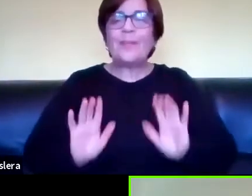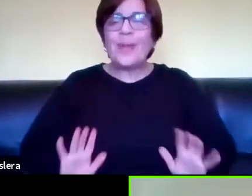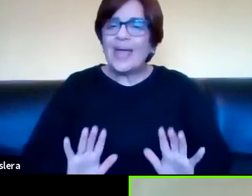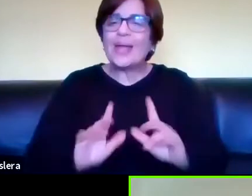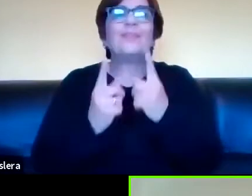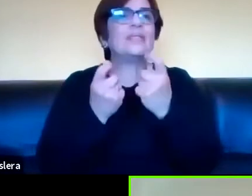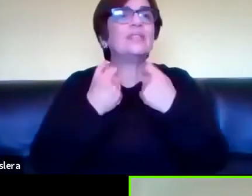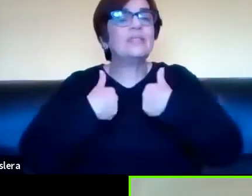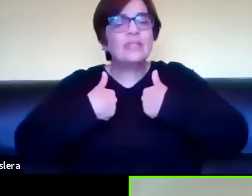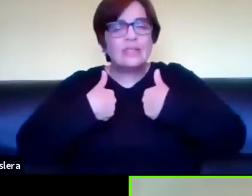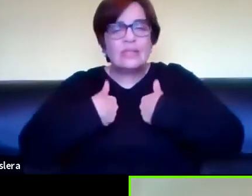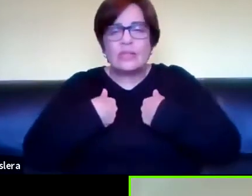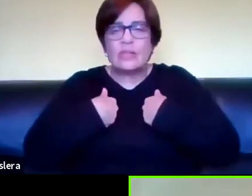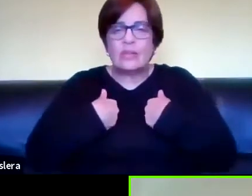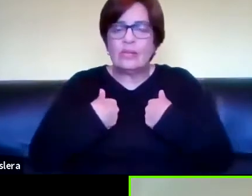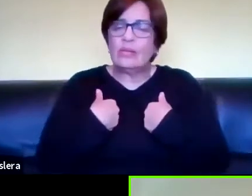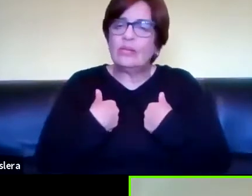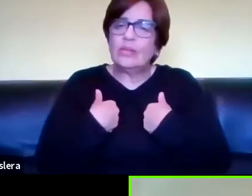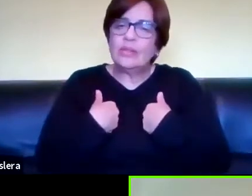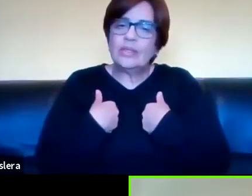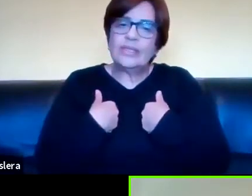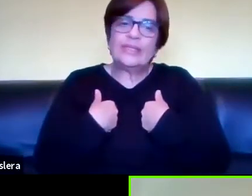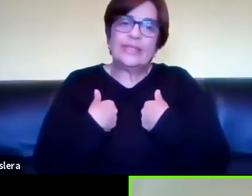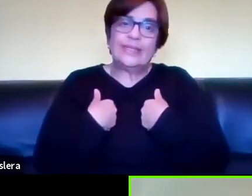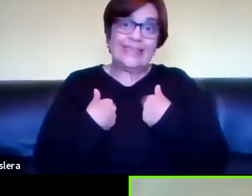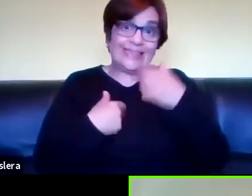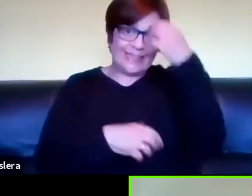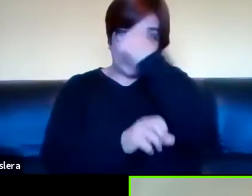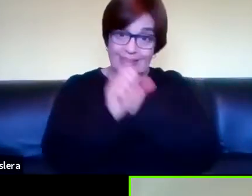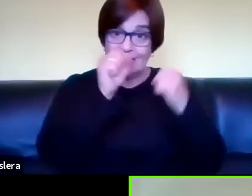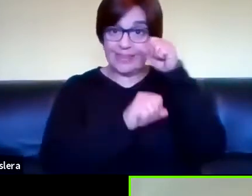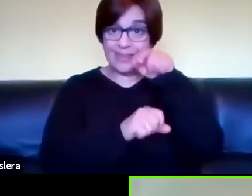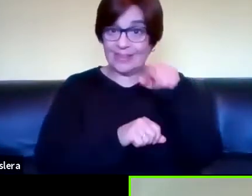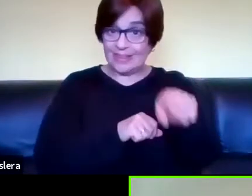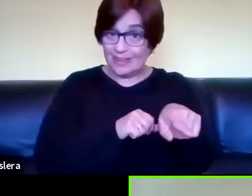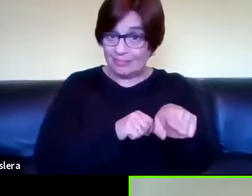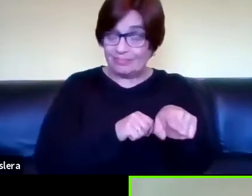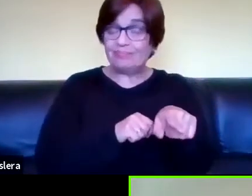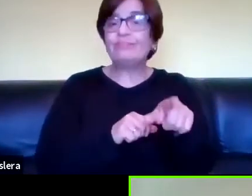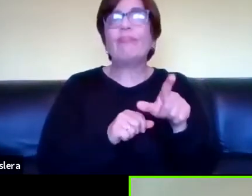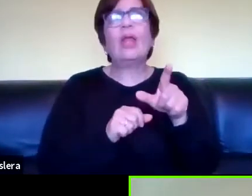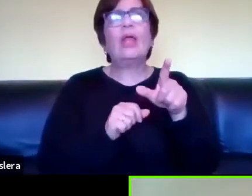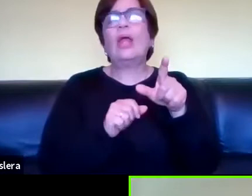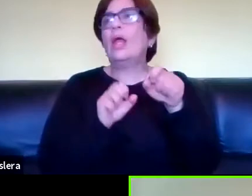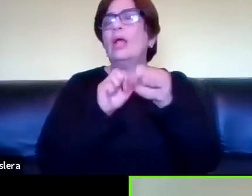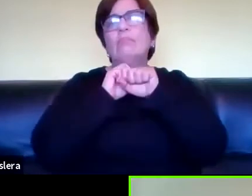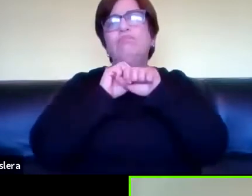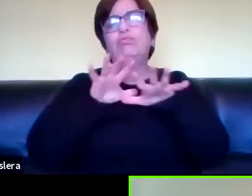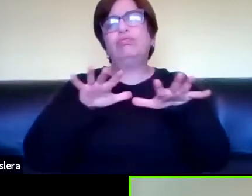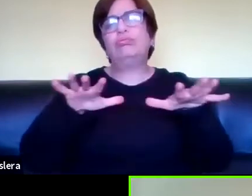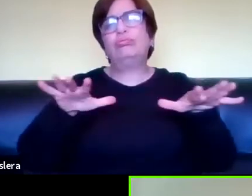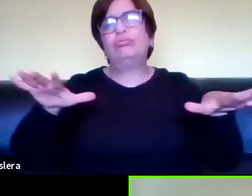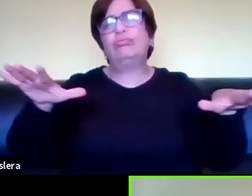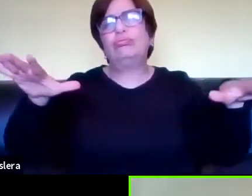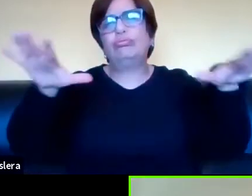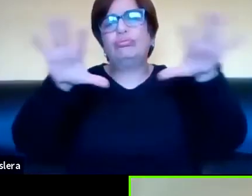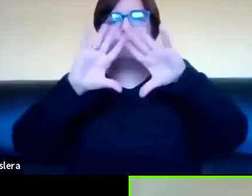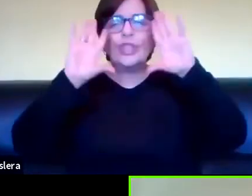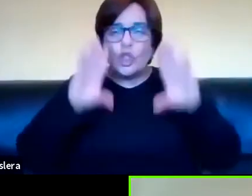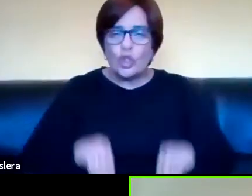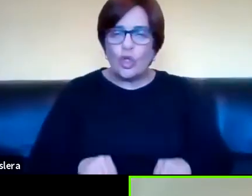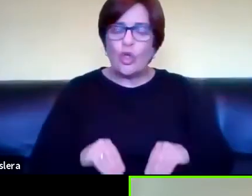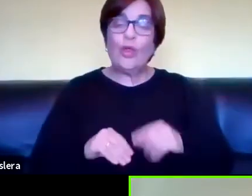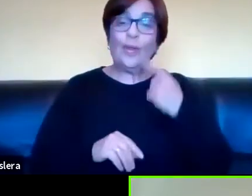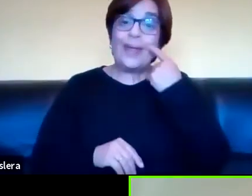que yo necesito es que esa tecnología se generalice para toda la población al punto